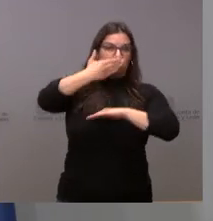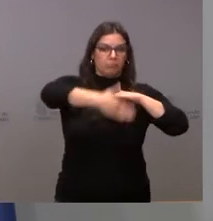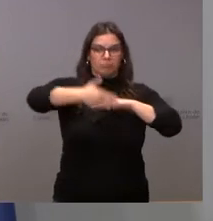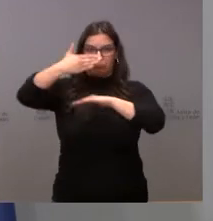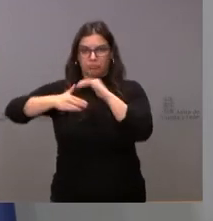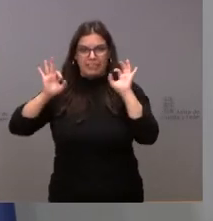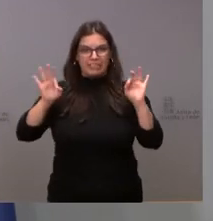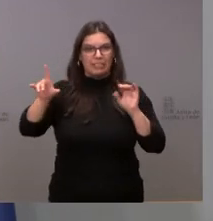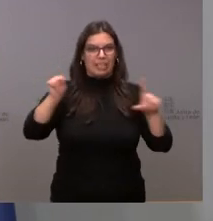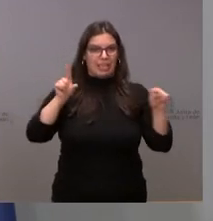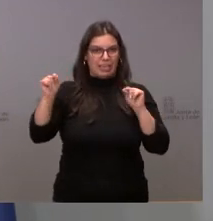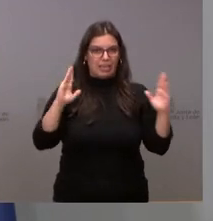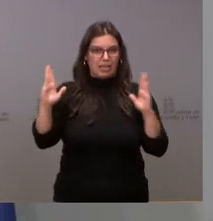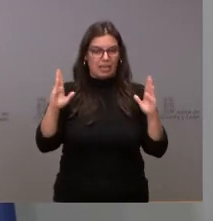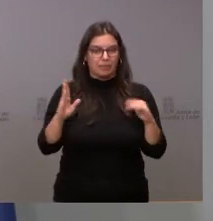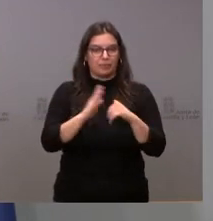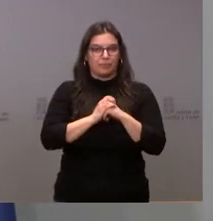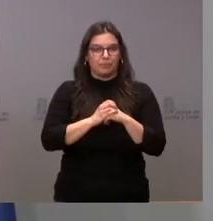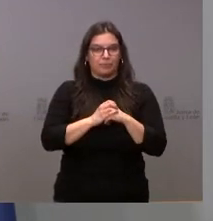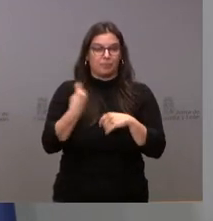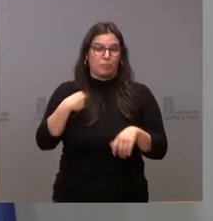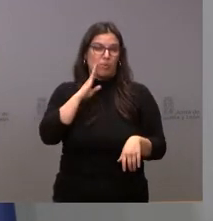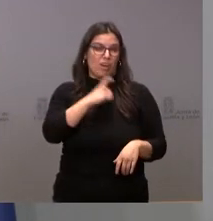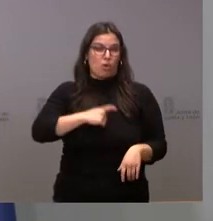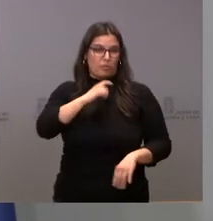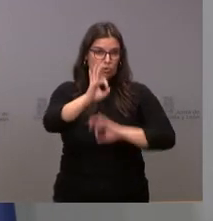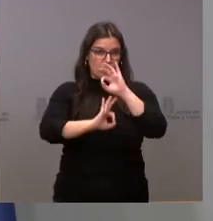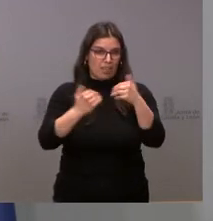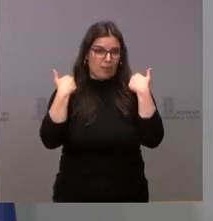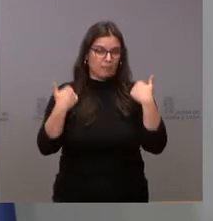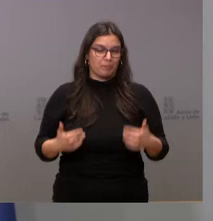elegidas, seleccionadas por parte de esa comisión organizadora.